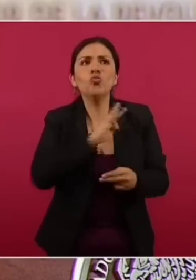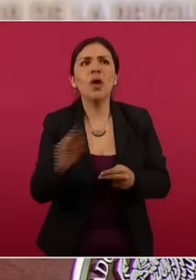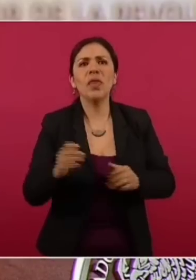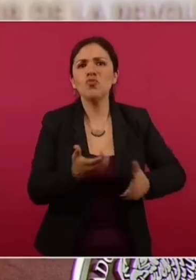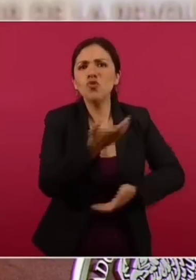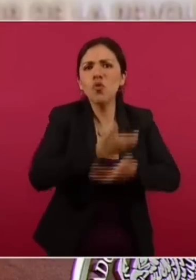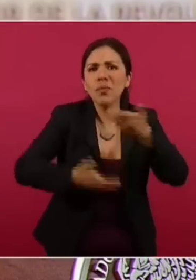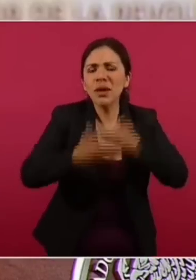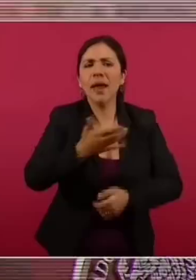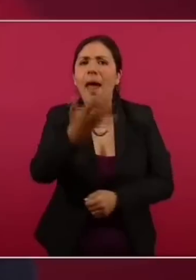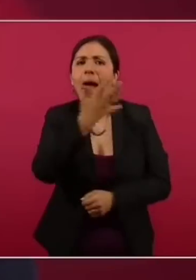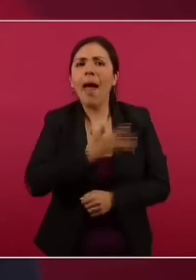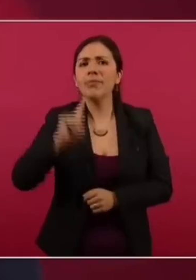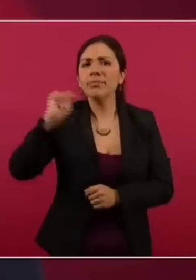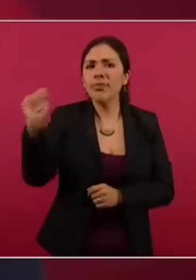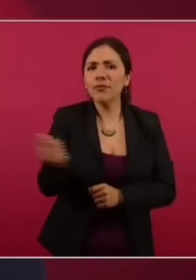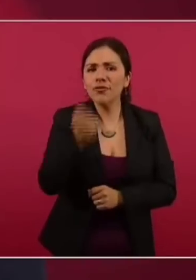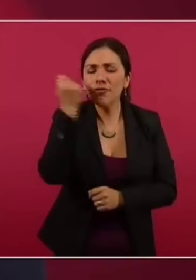tecnología,